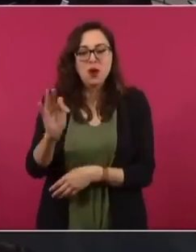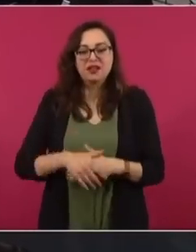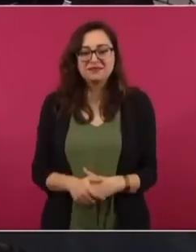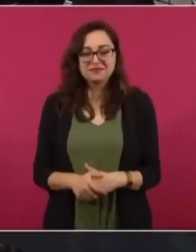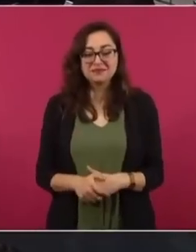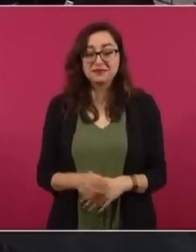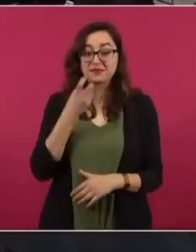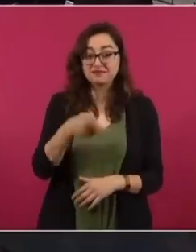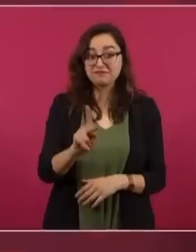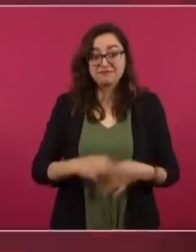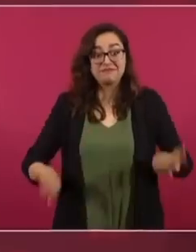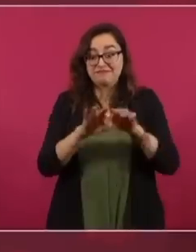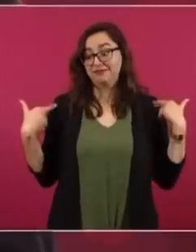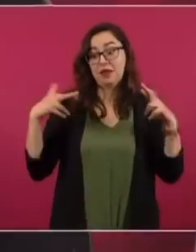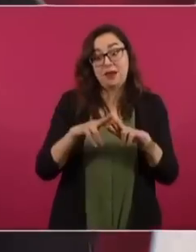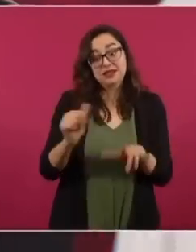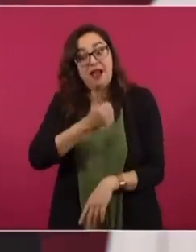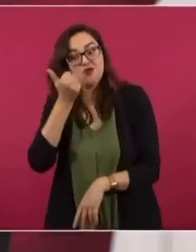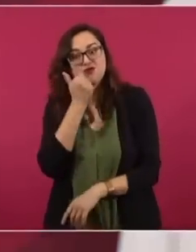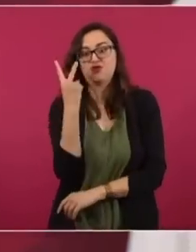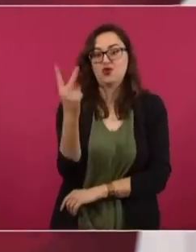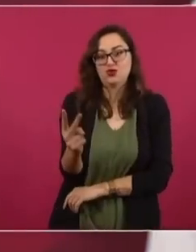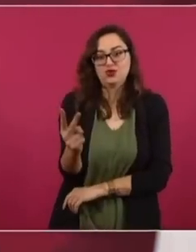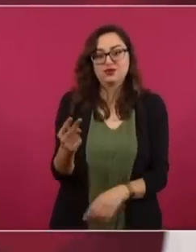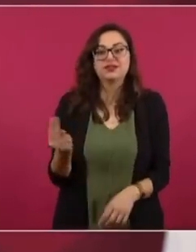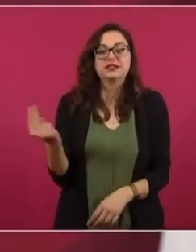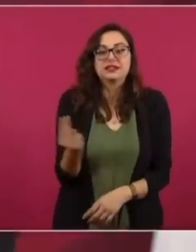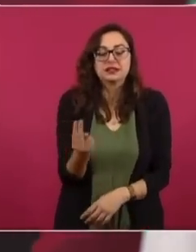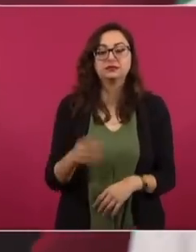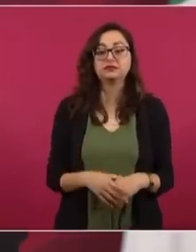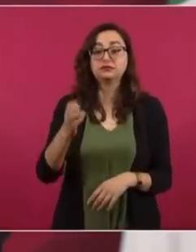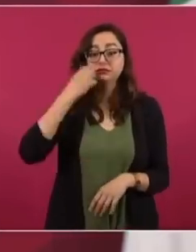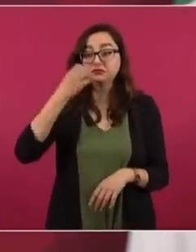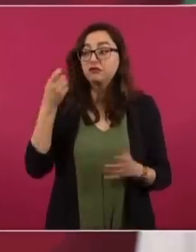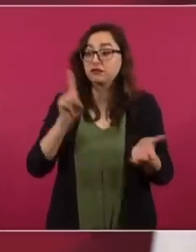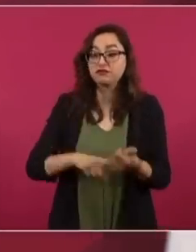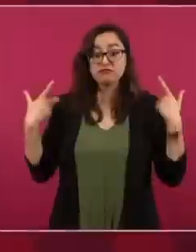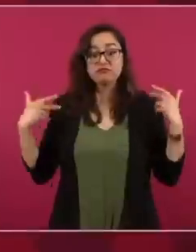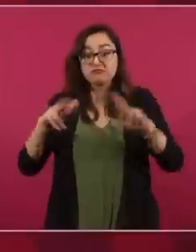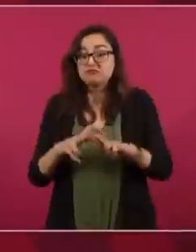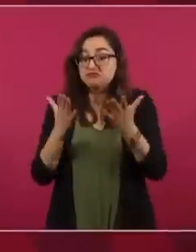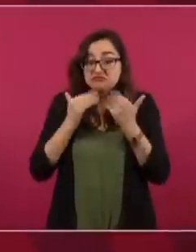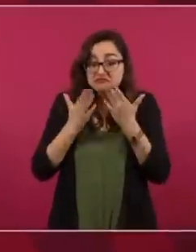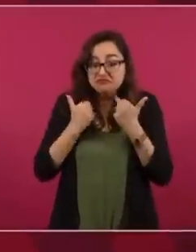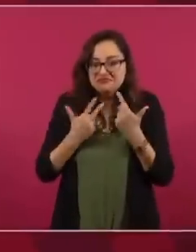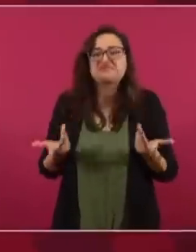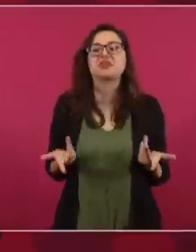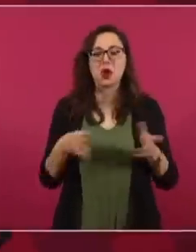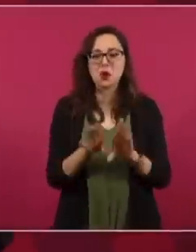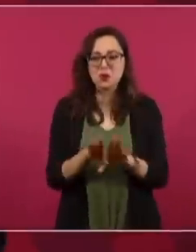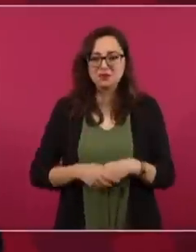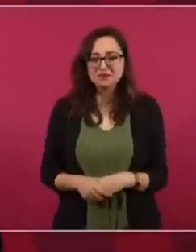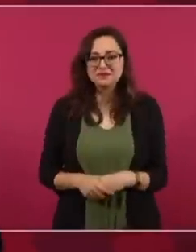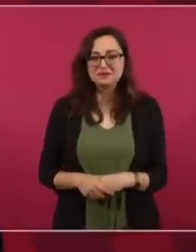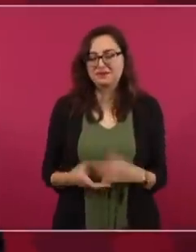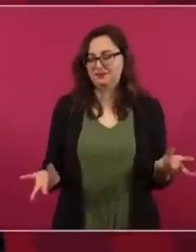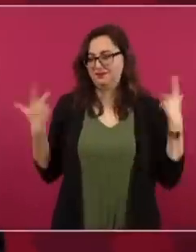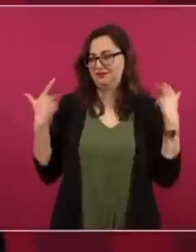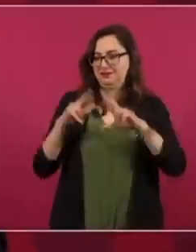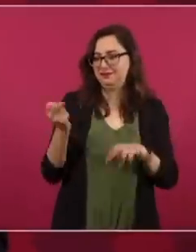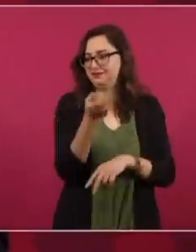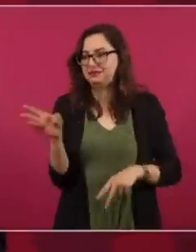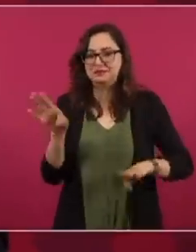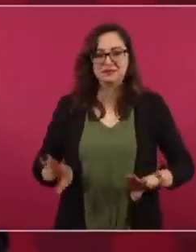Pero eso es esencial. Entonces, si no se cuenta con maestras, con maestros, que con entusiasmo se dedican al noble oficio